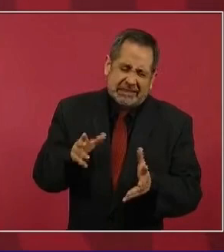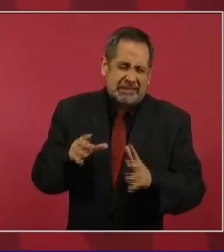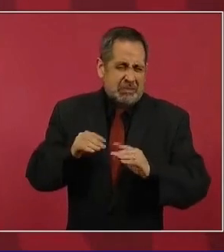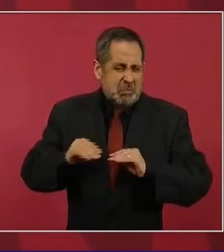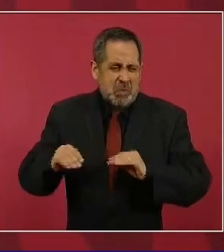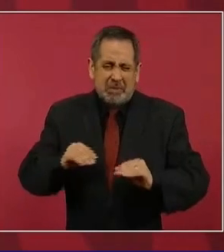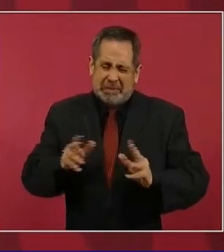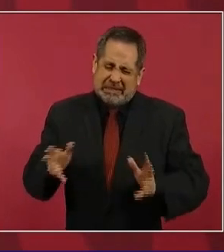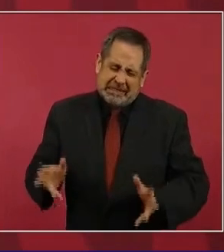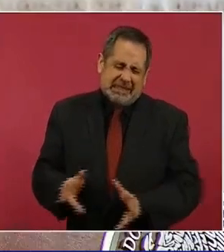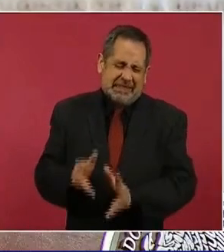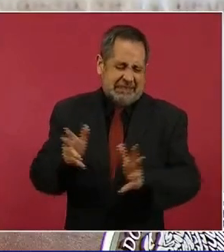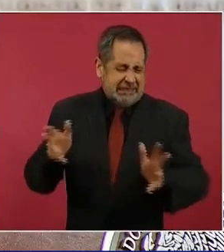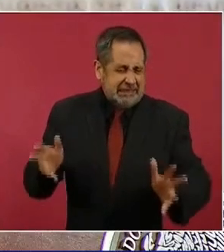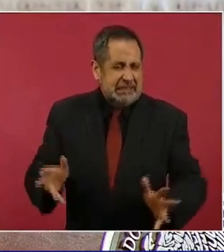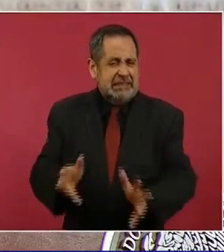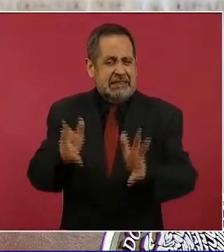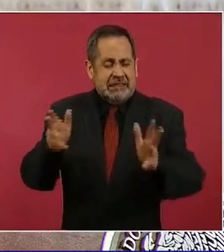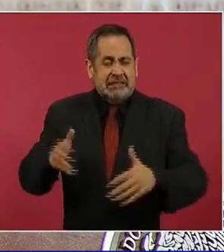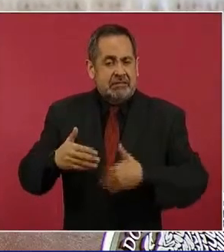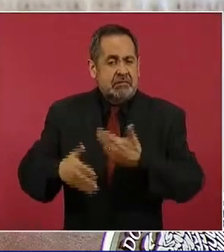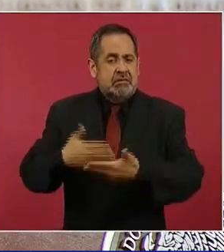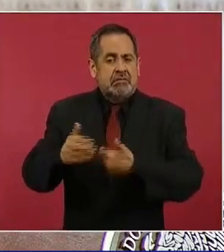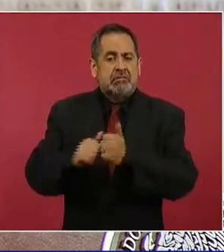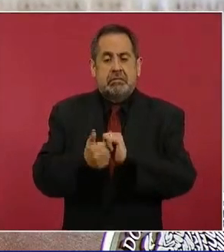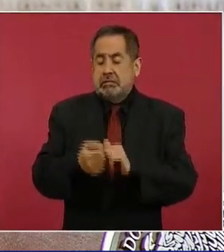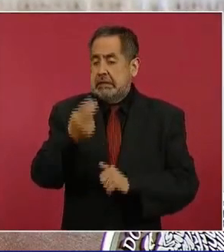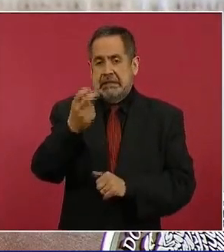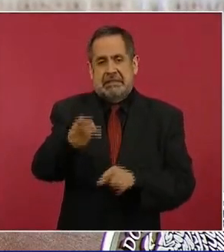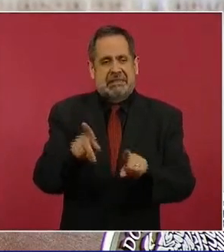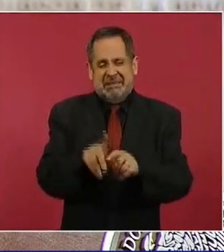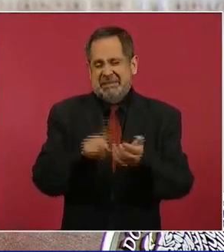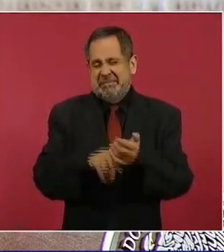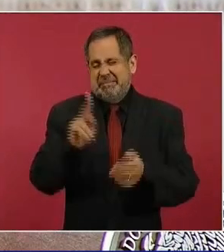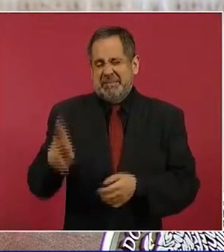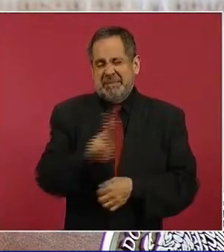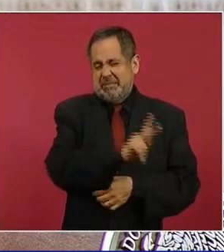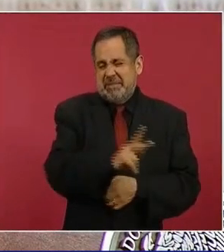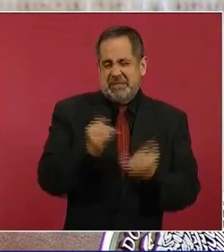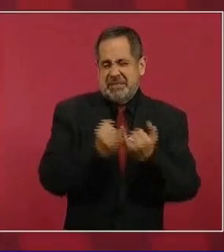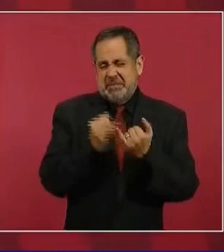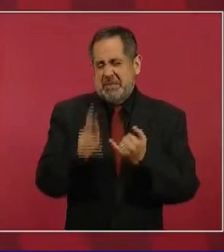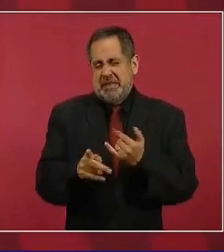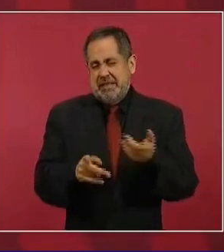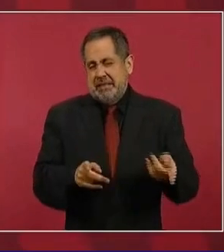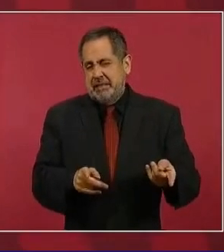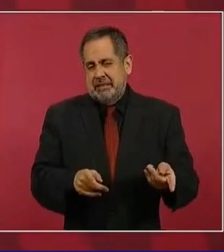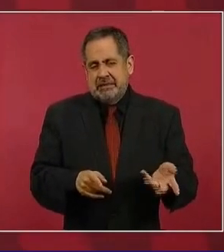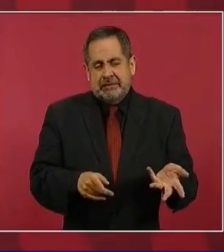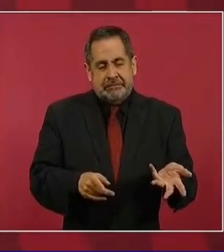estoy convencido de que fue certero el símil,